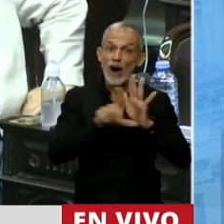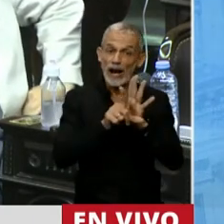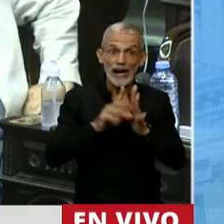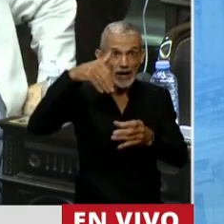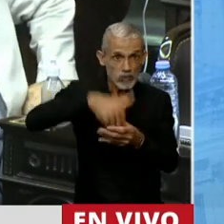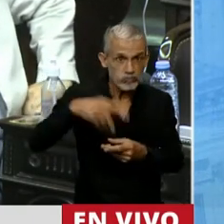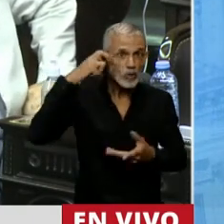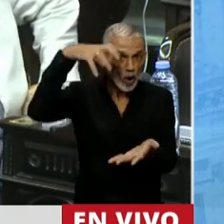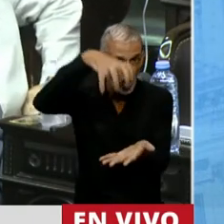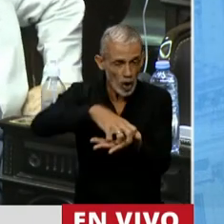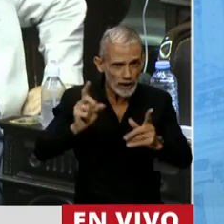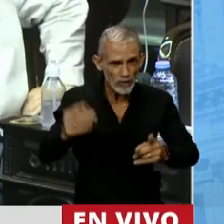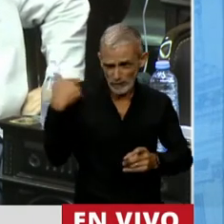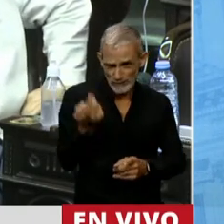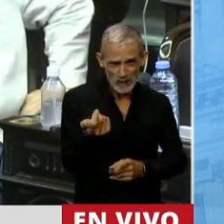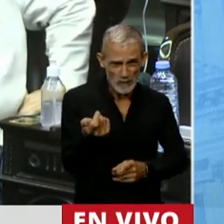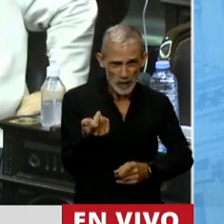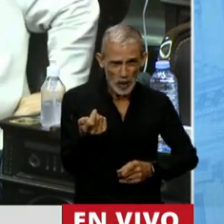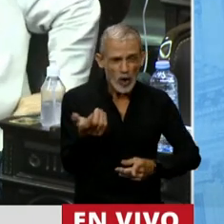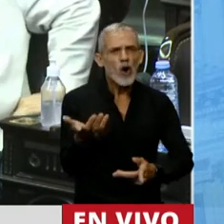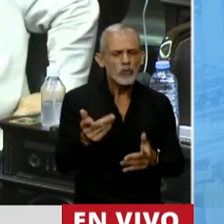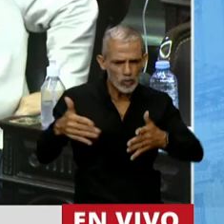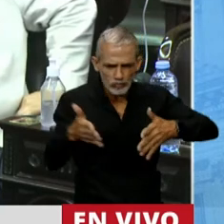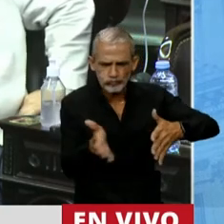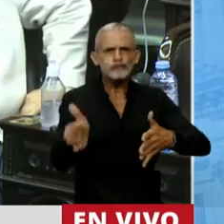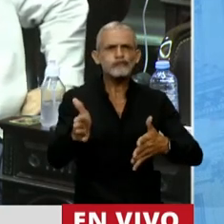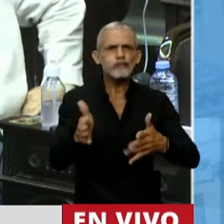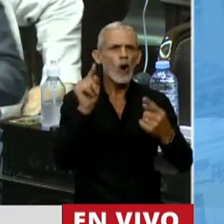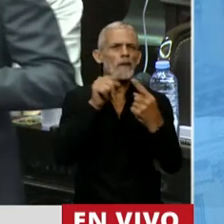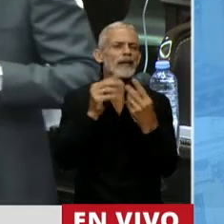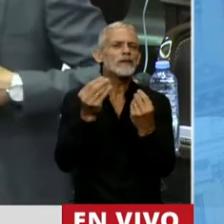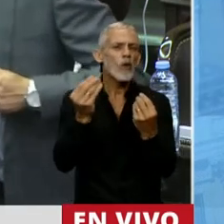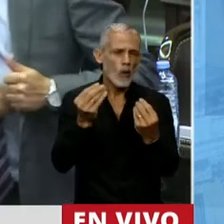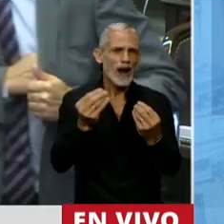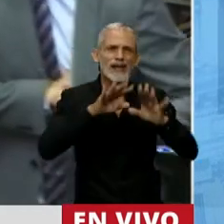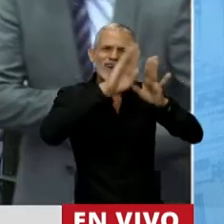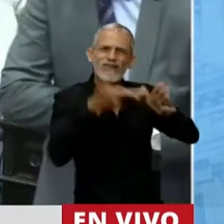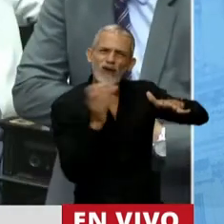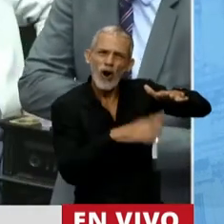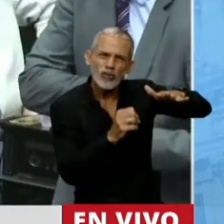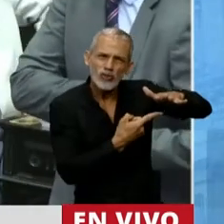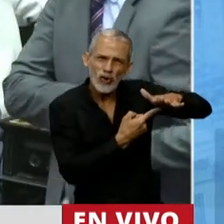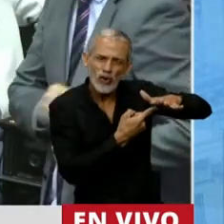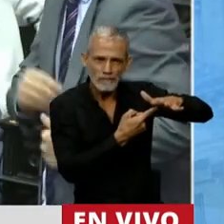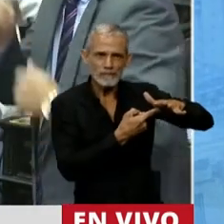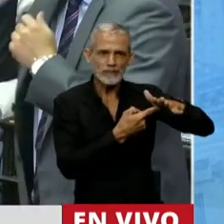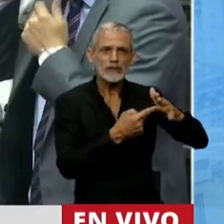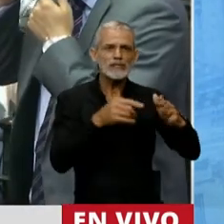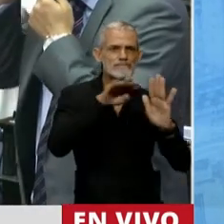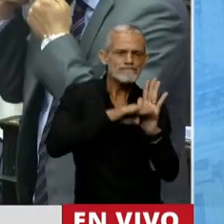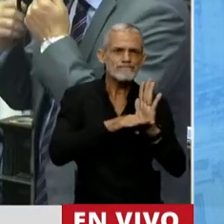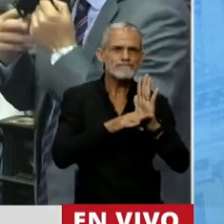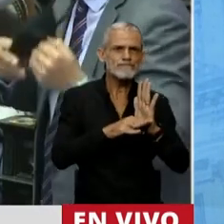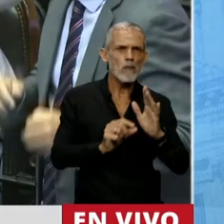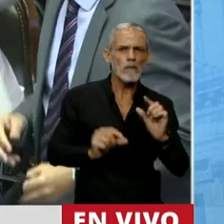votamos en este Congreso, hace muy poco, se reencauzó el cometido original del Fondo de Garantías, se decidió reprogramar